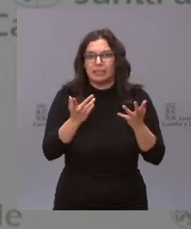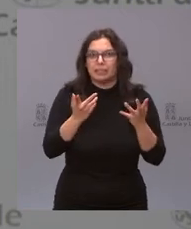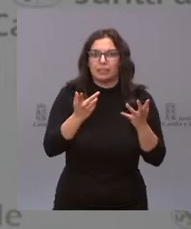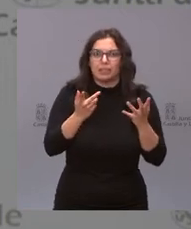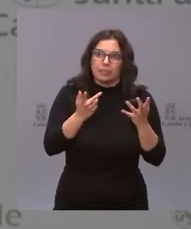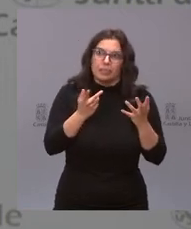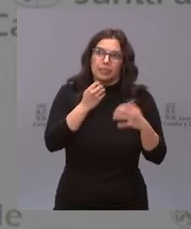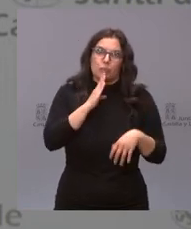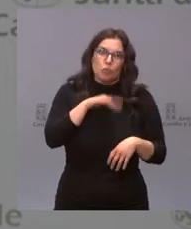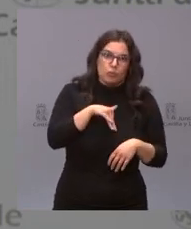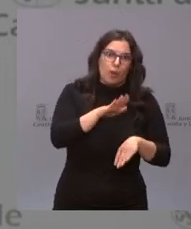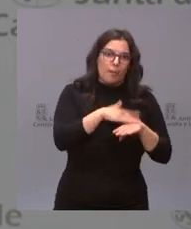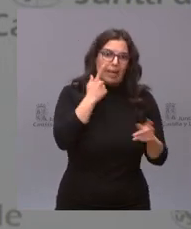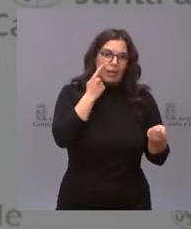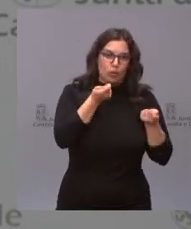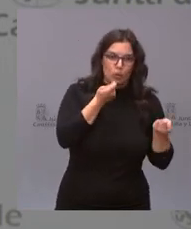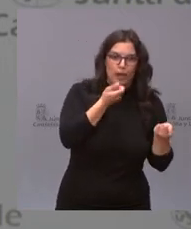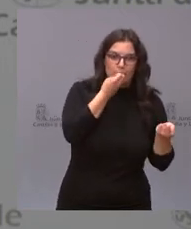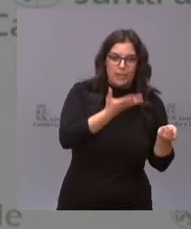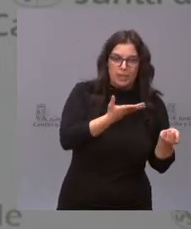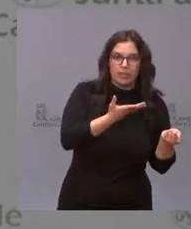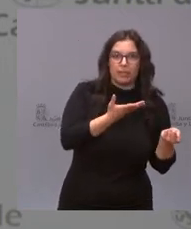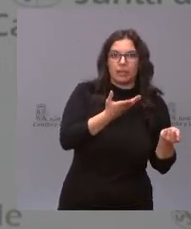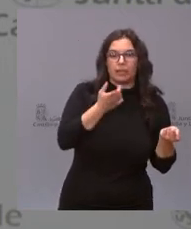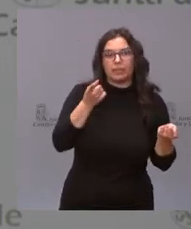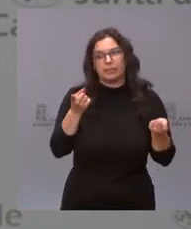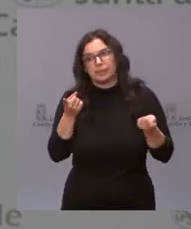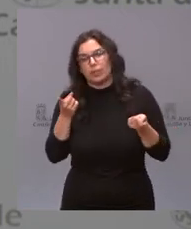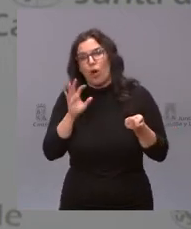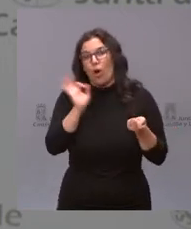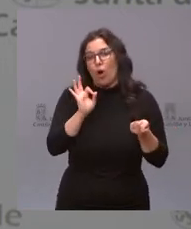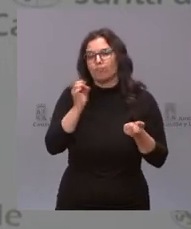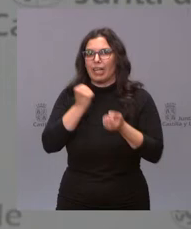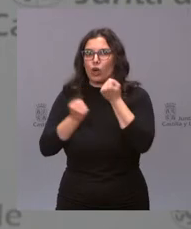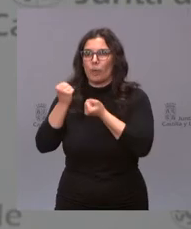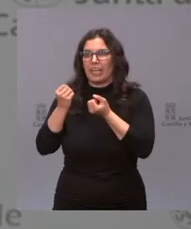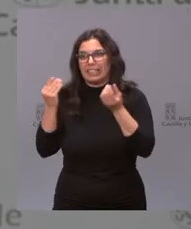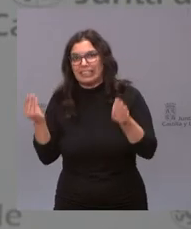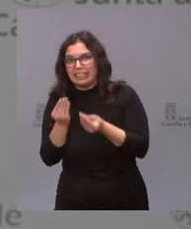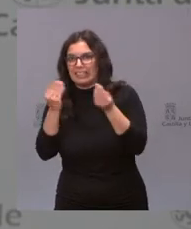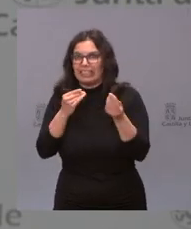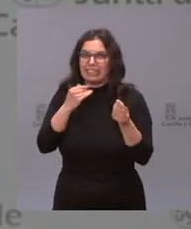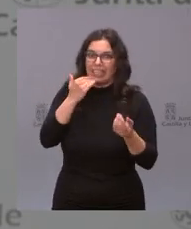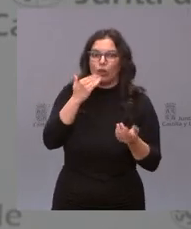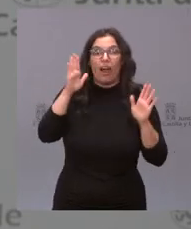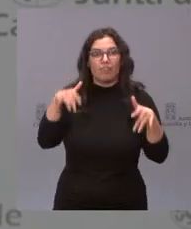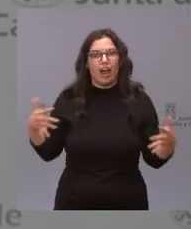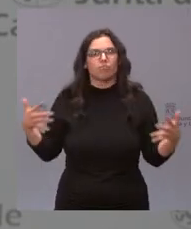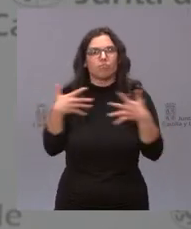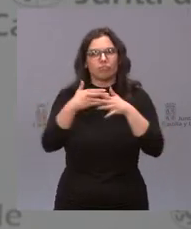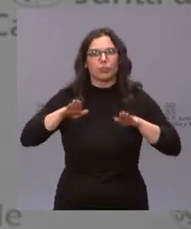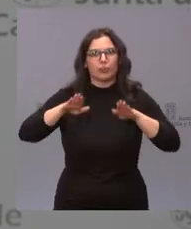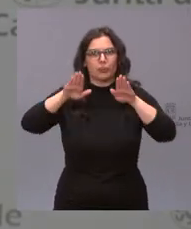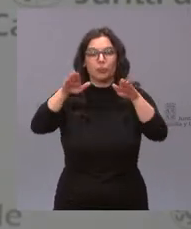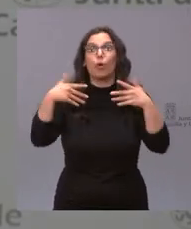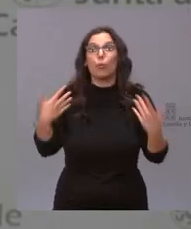bien buenas para controlar lo sanitario o mejores para aliviar lo económico pero hemos encontrado la fórmula de encajar estas dos realidades que es la